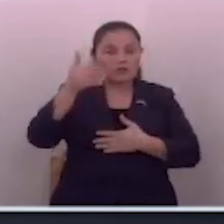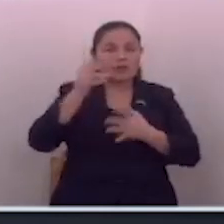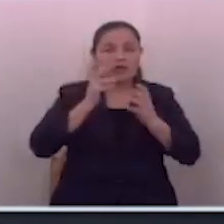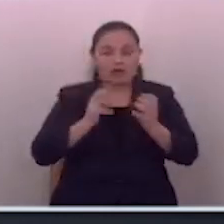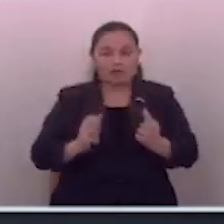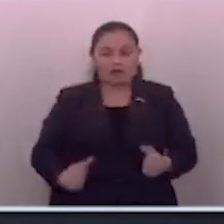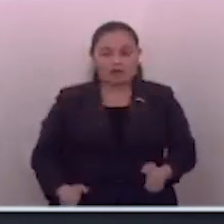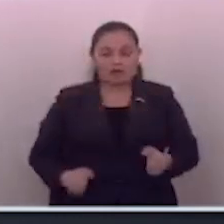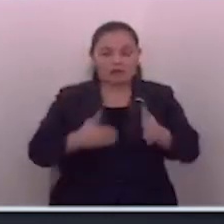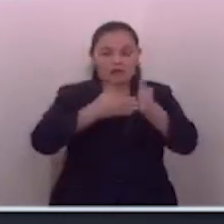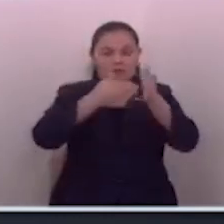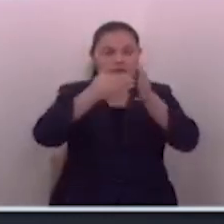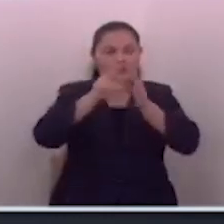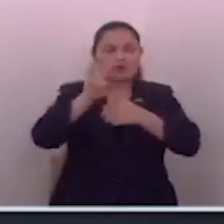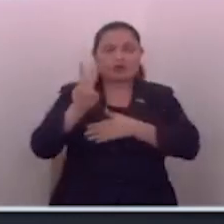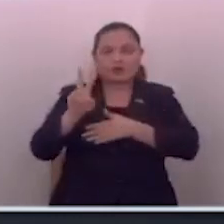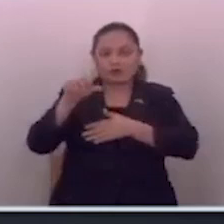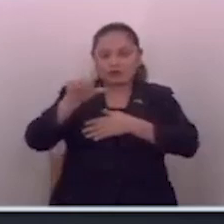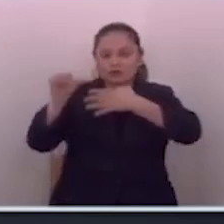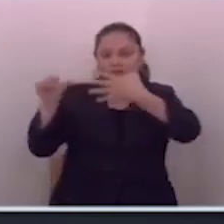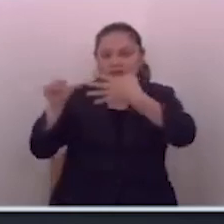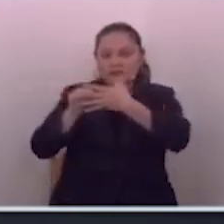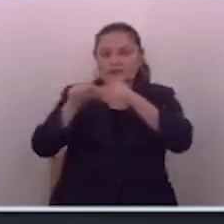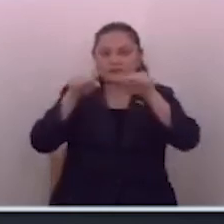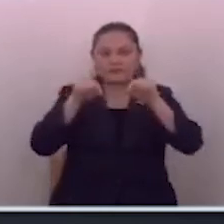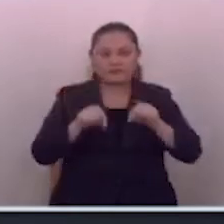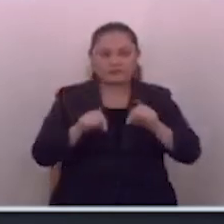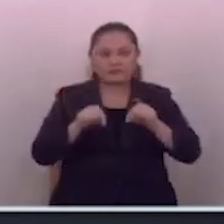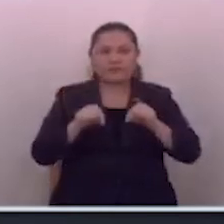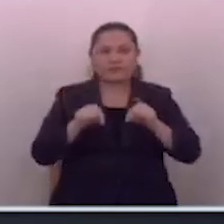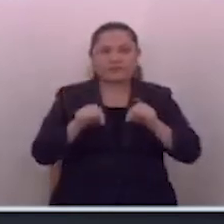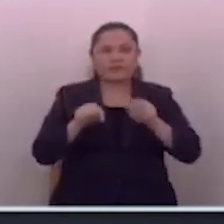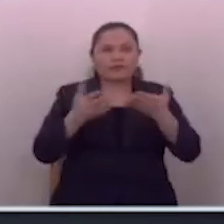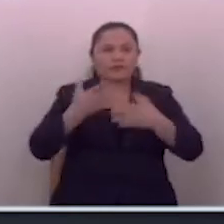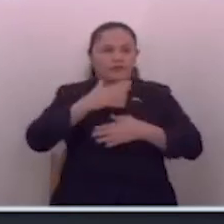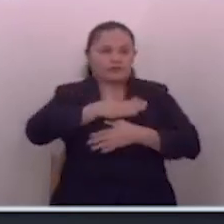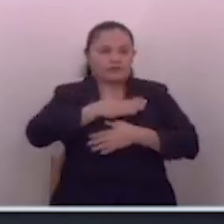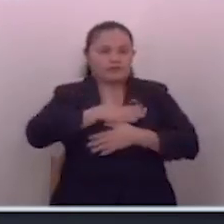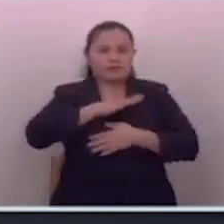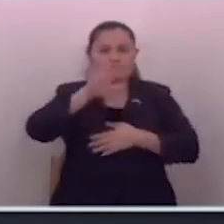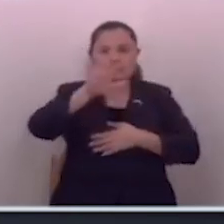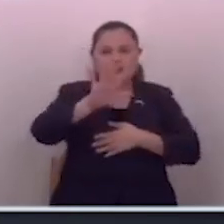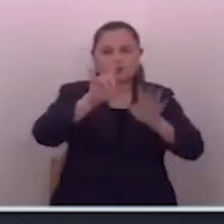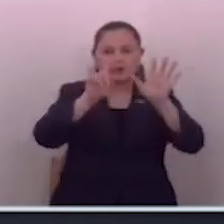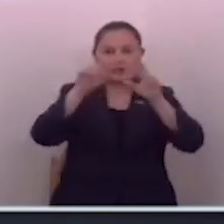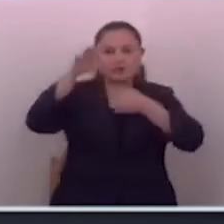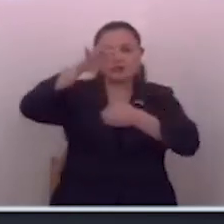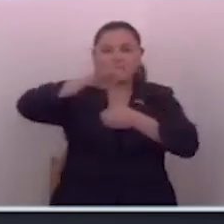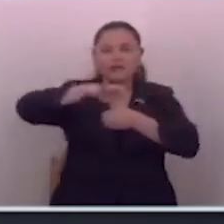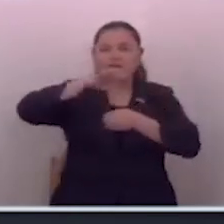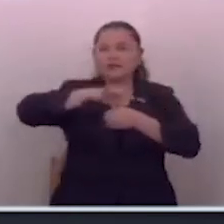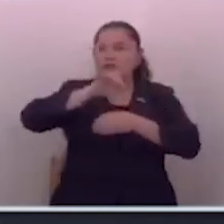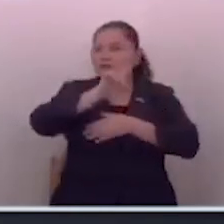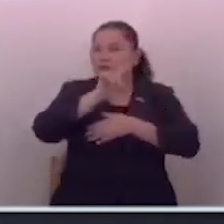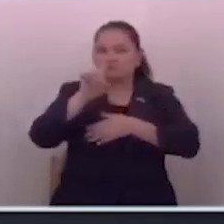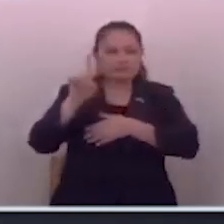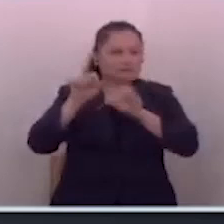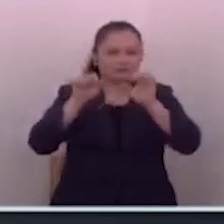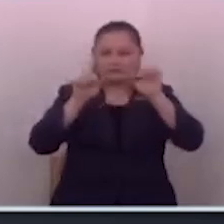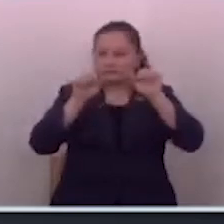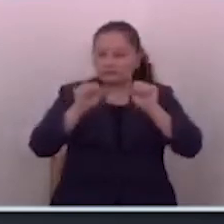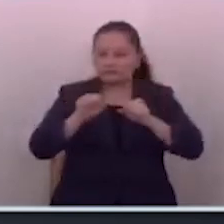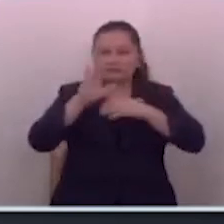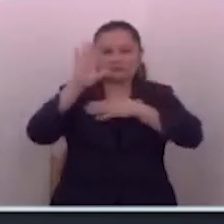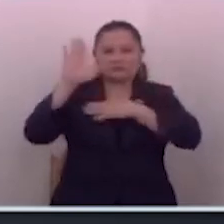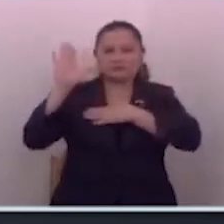y dos de esta asamblea legislativa, que teniendo 56 votos, no han sido capaces